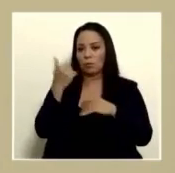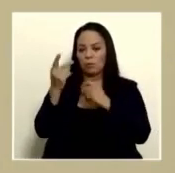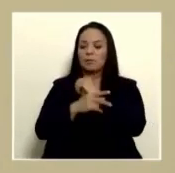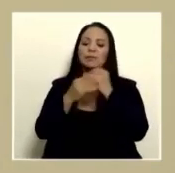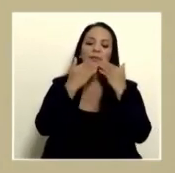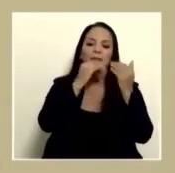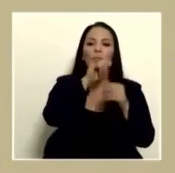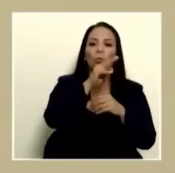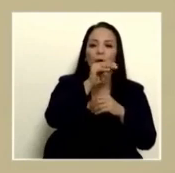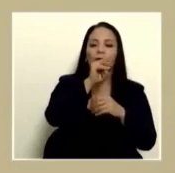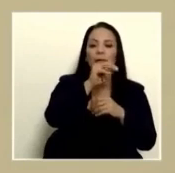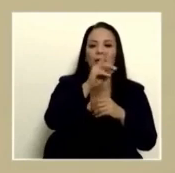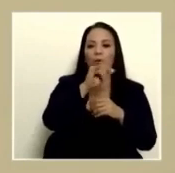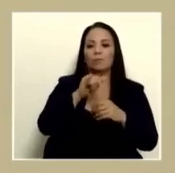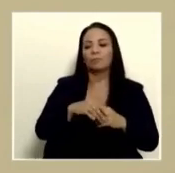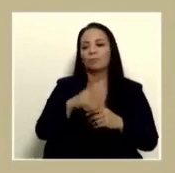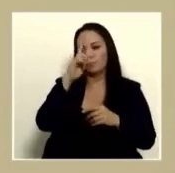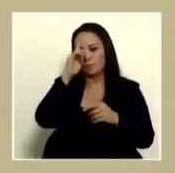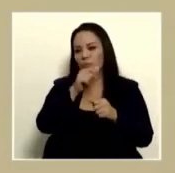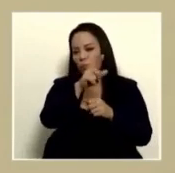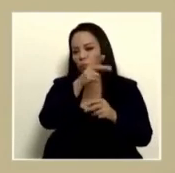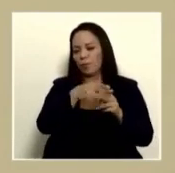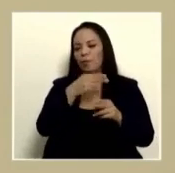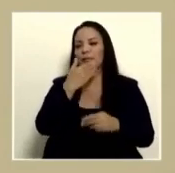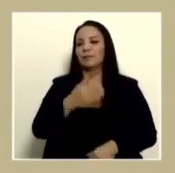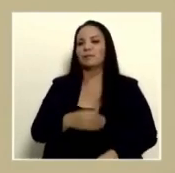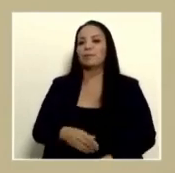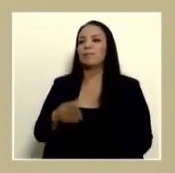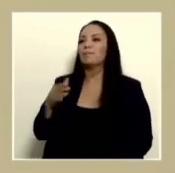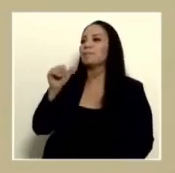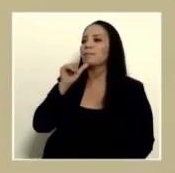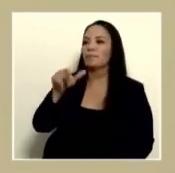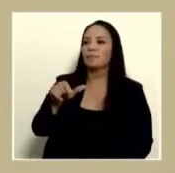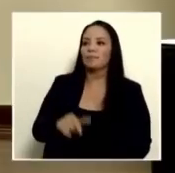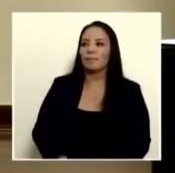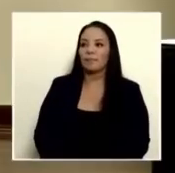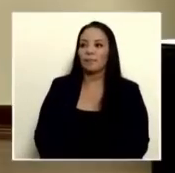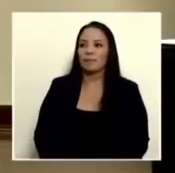gracias don juan diego ya me voy a acordar de su nombre gracias quien sigue